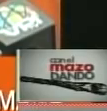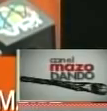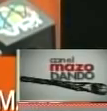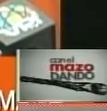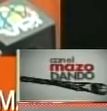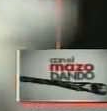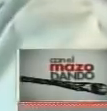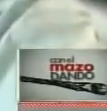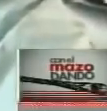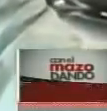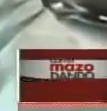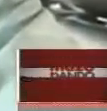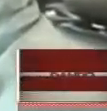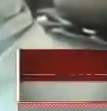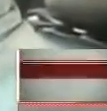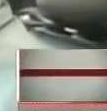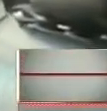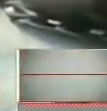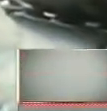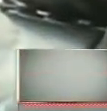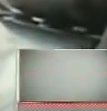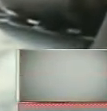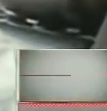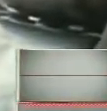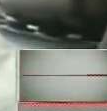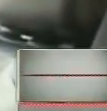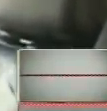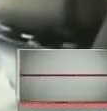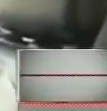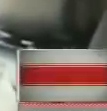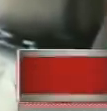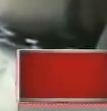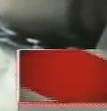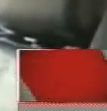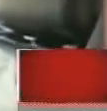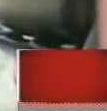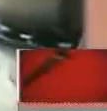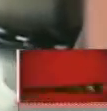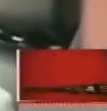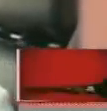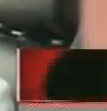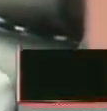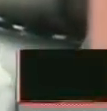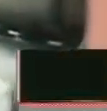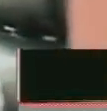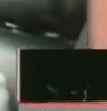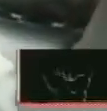a 10 traicimientos. ¿Cómo estás tú? ¿Cómo te sientes, pana? Es el presidente. ¿Cómo estás, Jorvi? ¿Cómo estás?